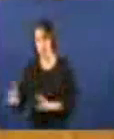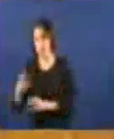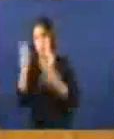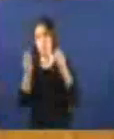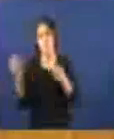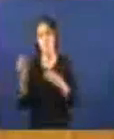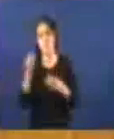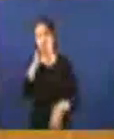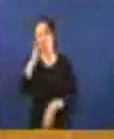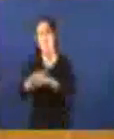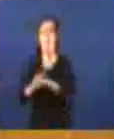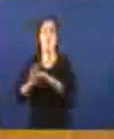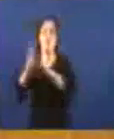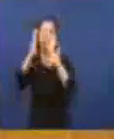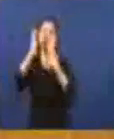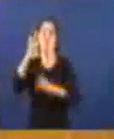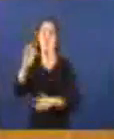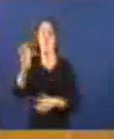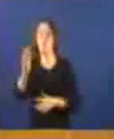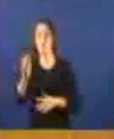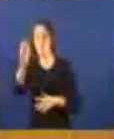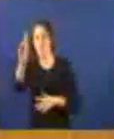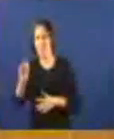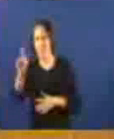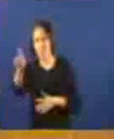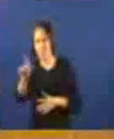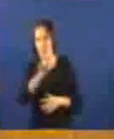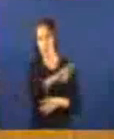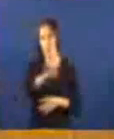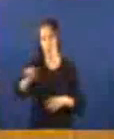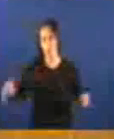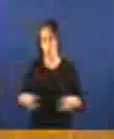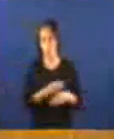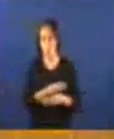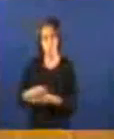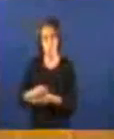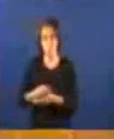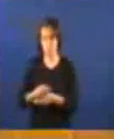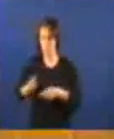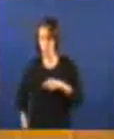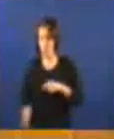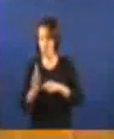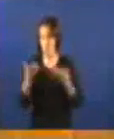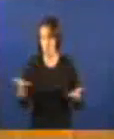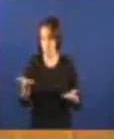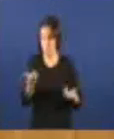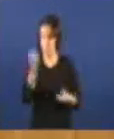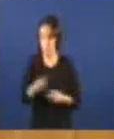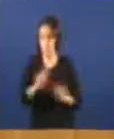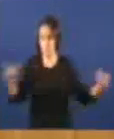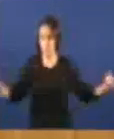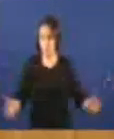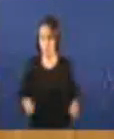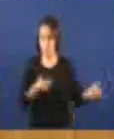cospedal e que todos os diputados e diputadas, os 41 diputados e diputadas do Grupo Popular, non cobrasen, o cual xa tínhamos necesidade de reducir os